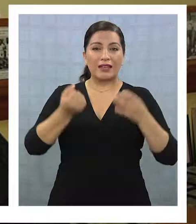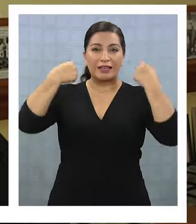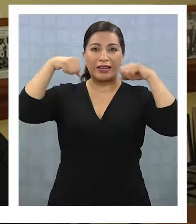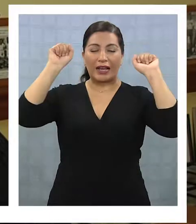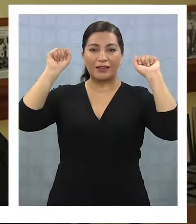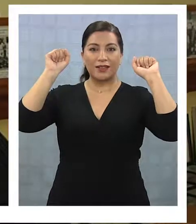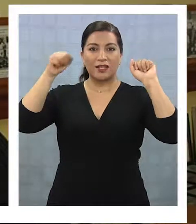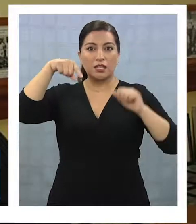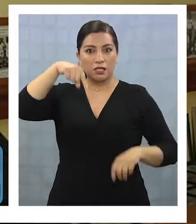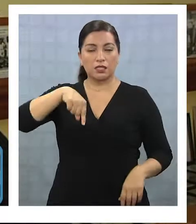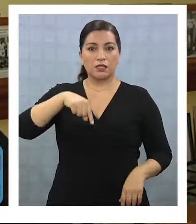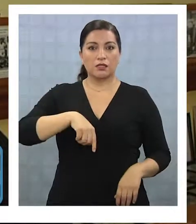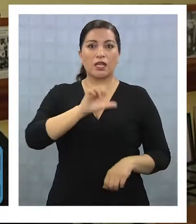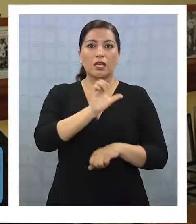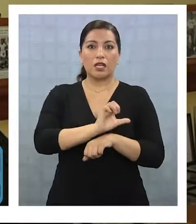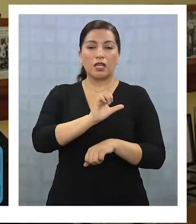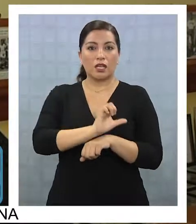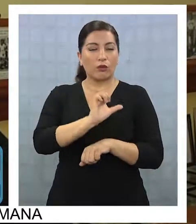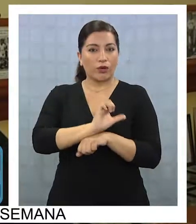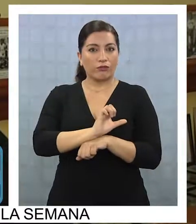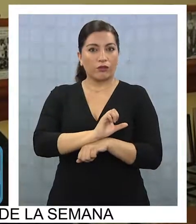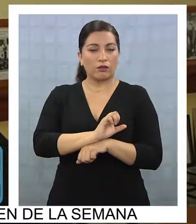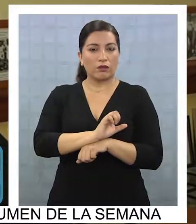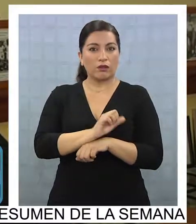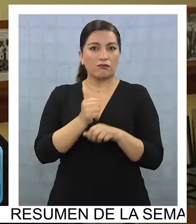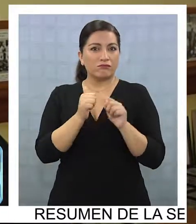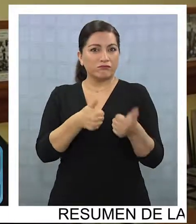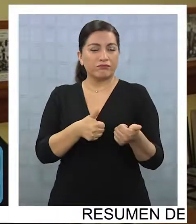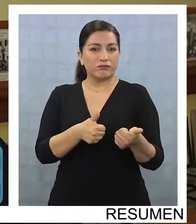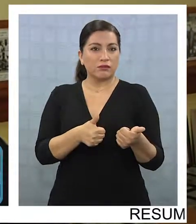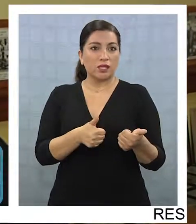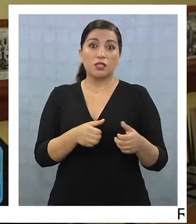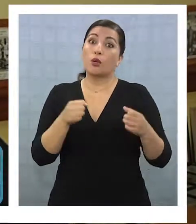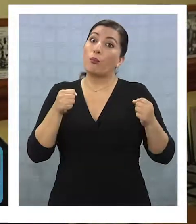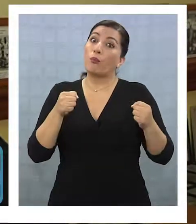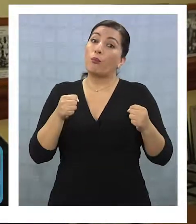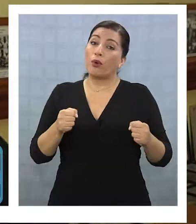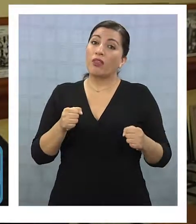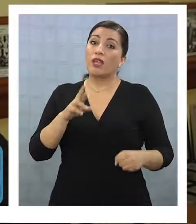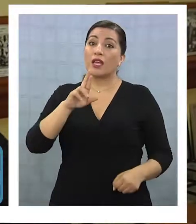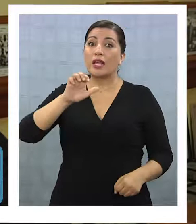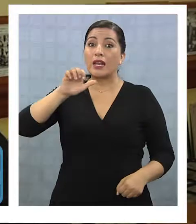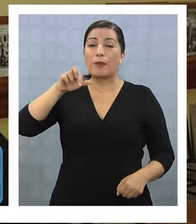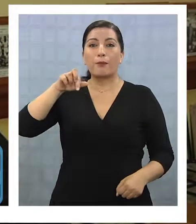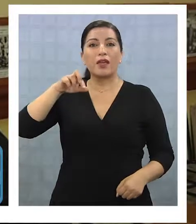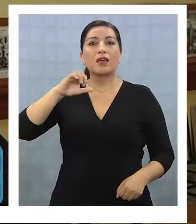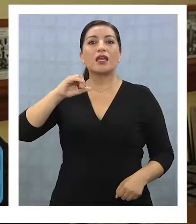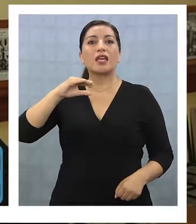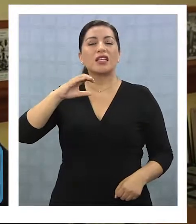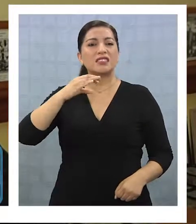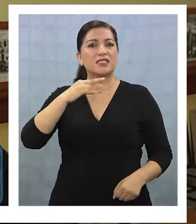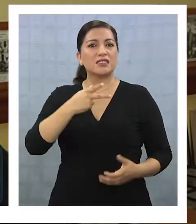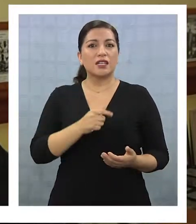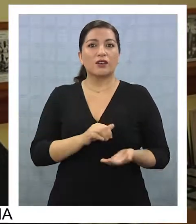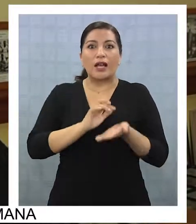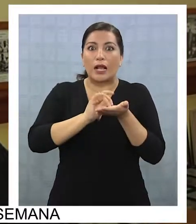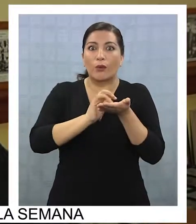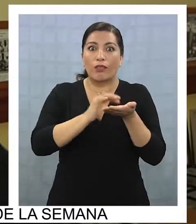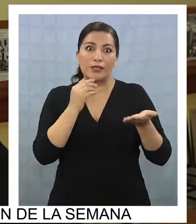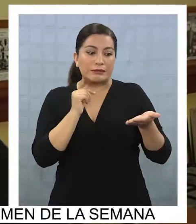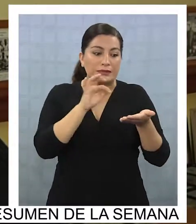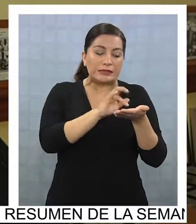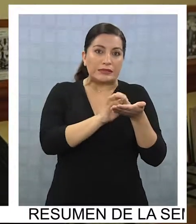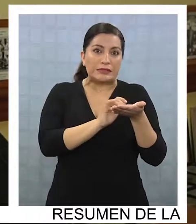menos el partido acá con Ecuador, y con eso ver si se puede llegar al repechaje. Hay que tener la calculadora en la mano,